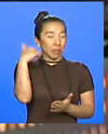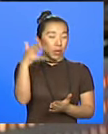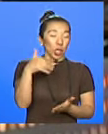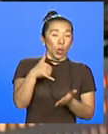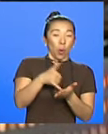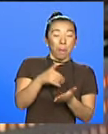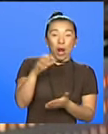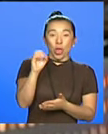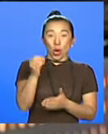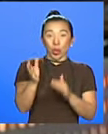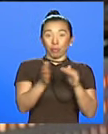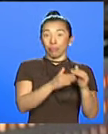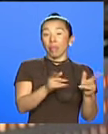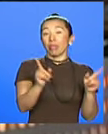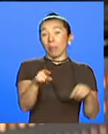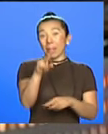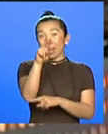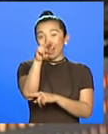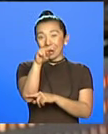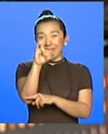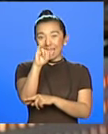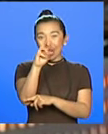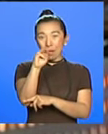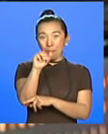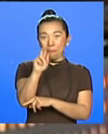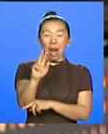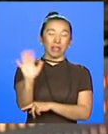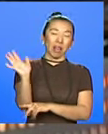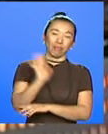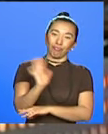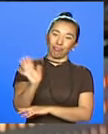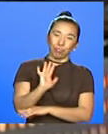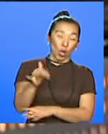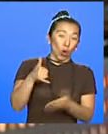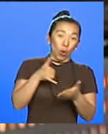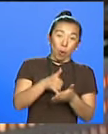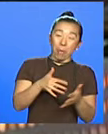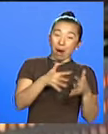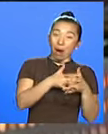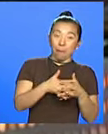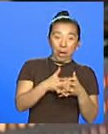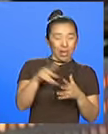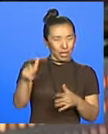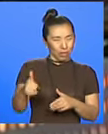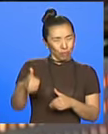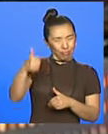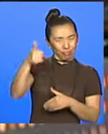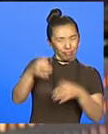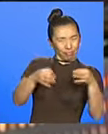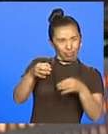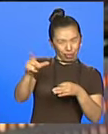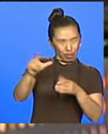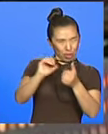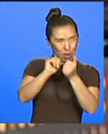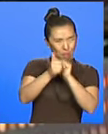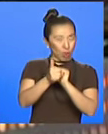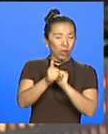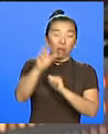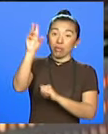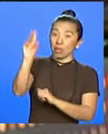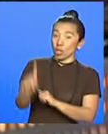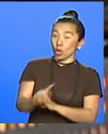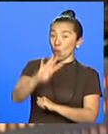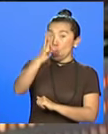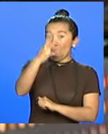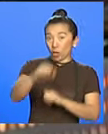Neymar también le dijo adiós a la Copa América de Chile. El Tribunal de Disciplina de la Conmebol decidió suspender con cuatro